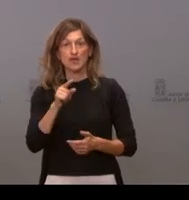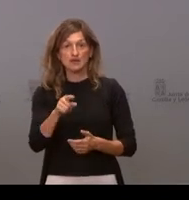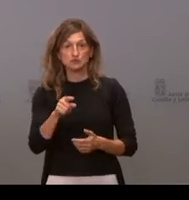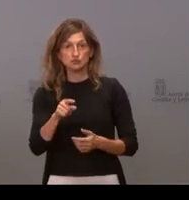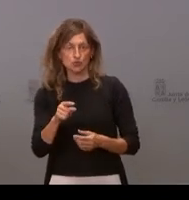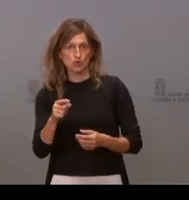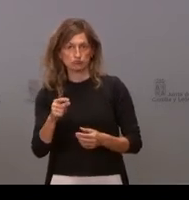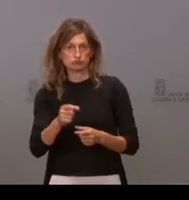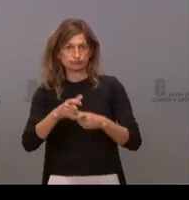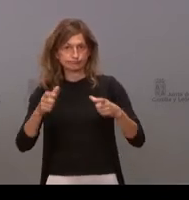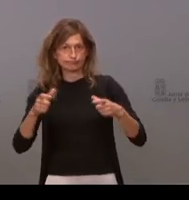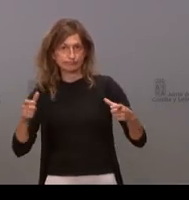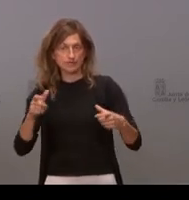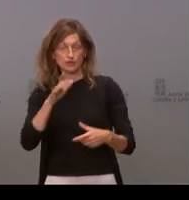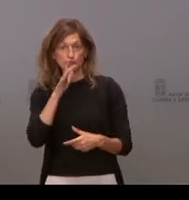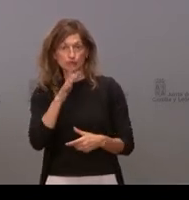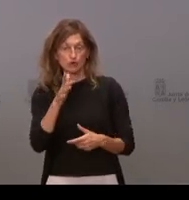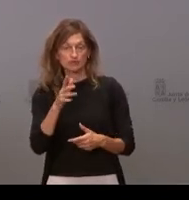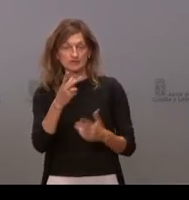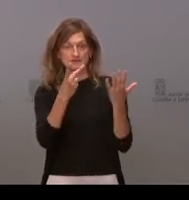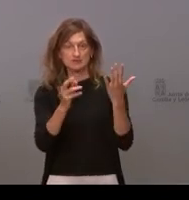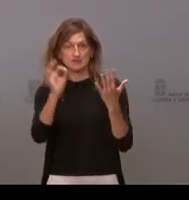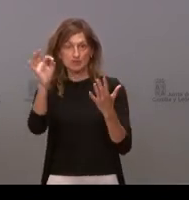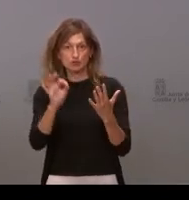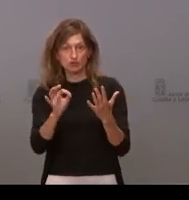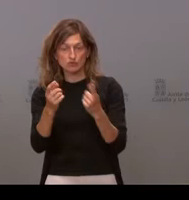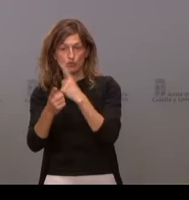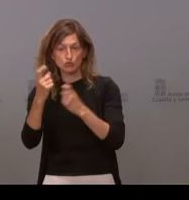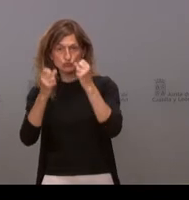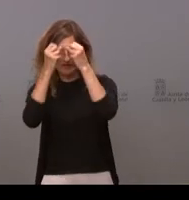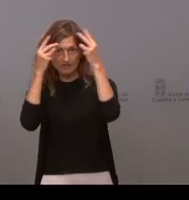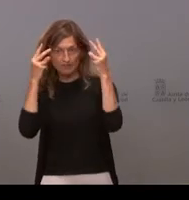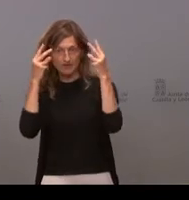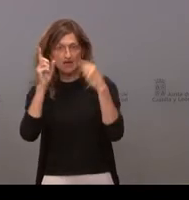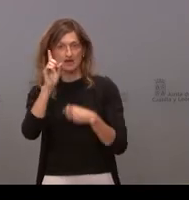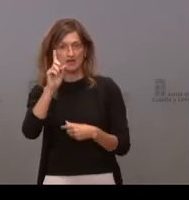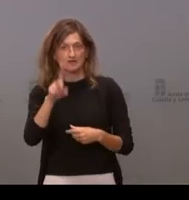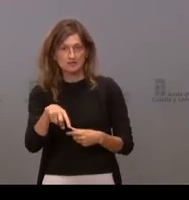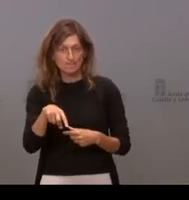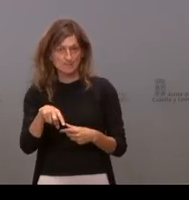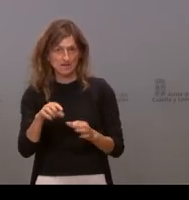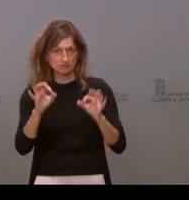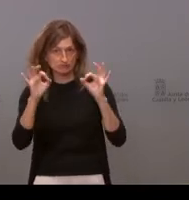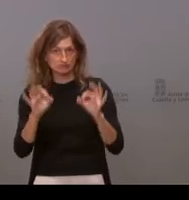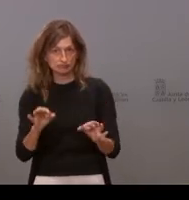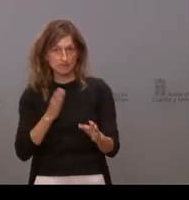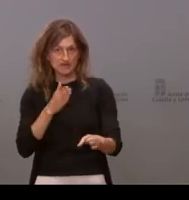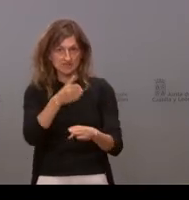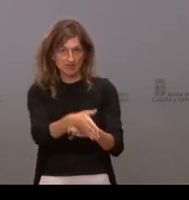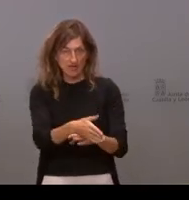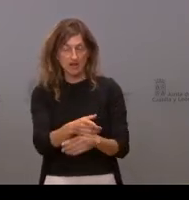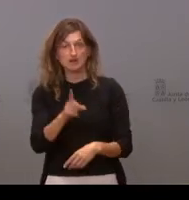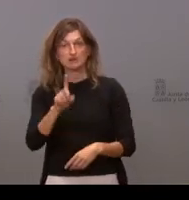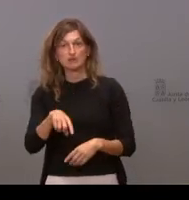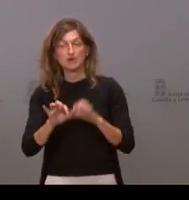aumentando de tal manera que el 70% de las consultas de enfermería son también, no puede ser de otra manera, son presenciales